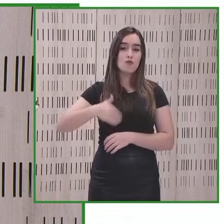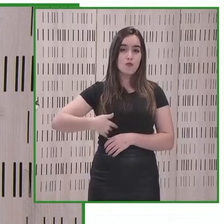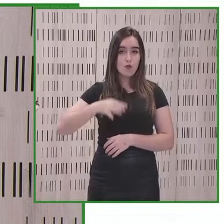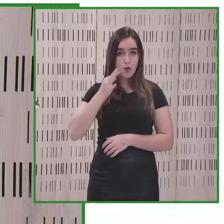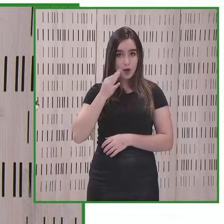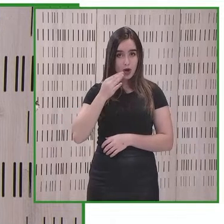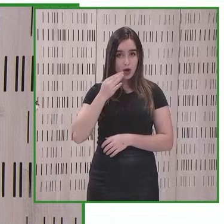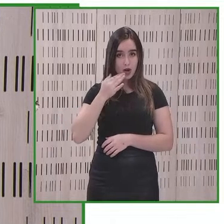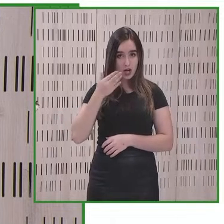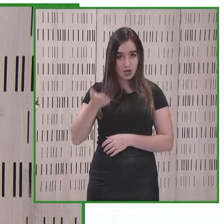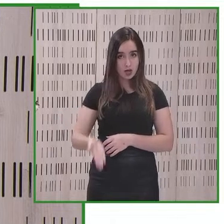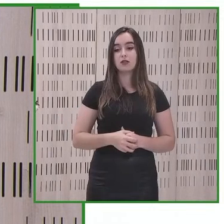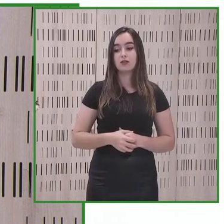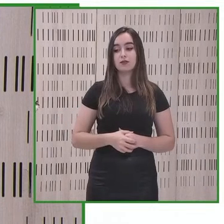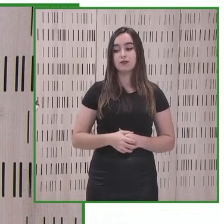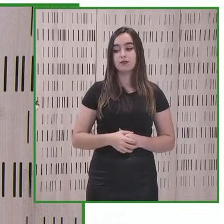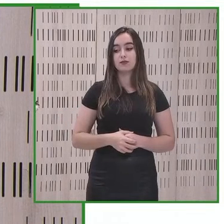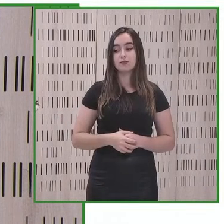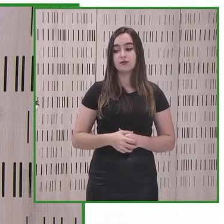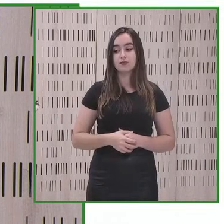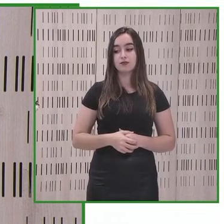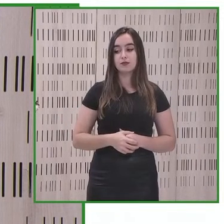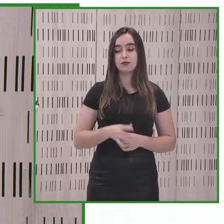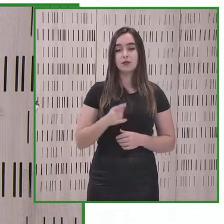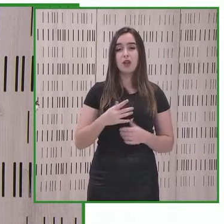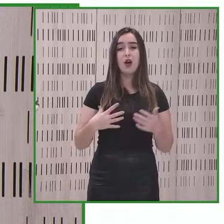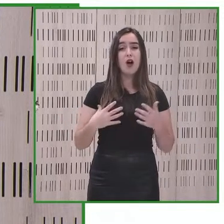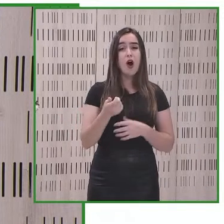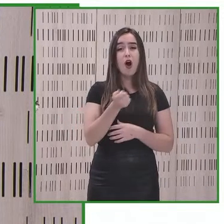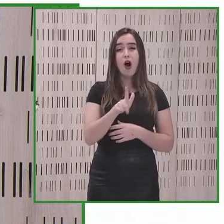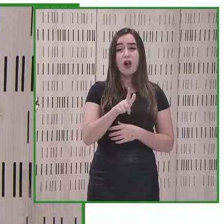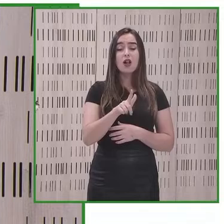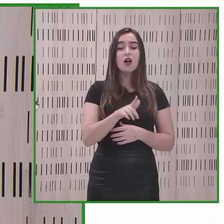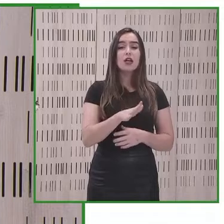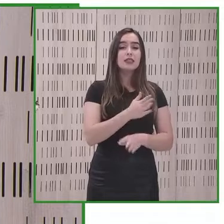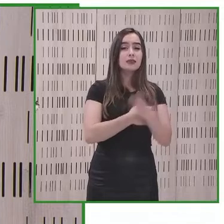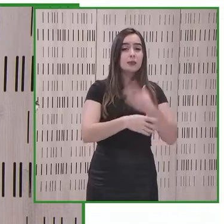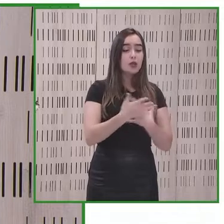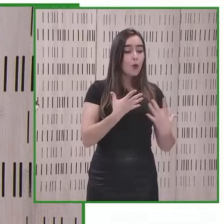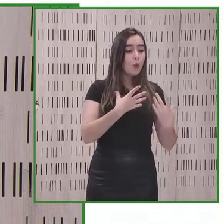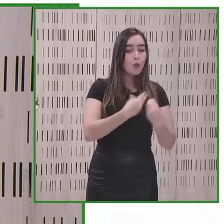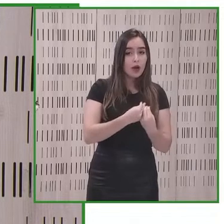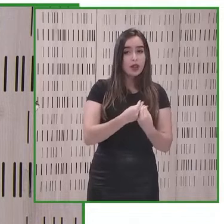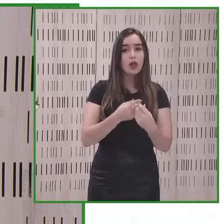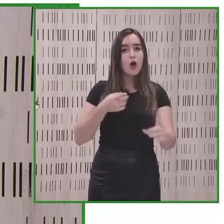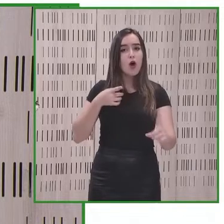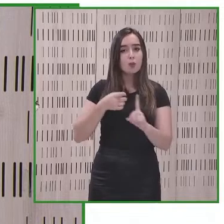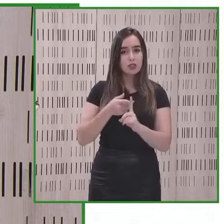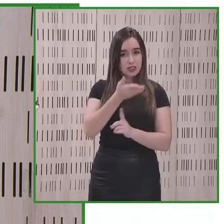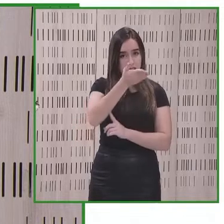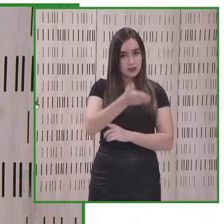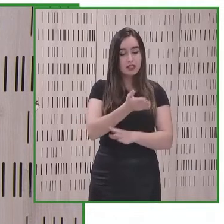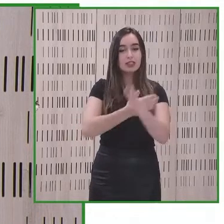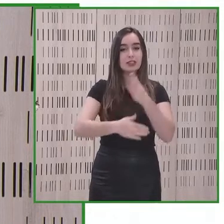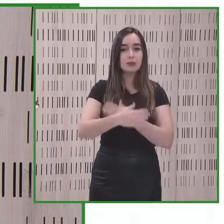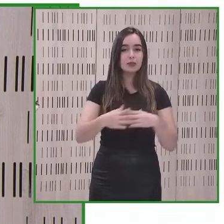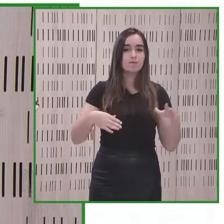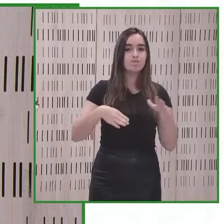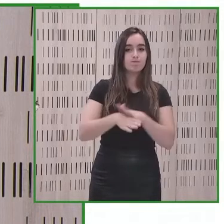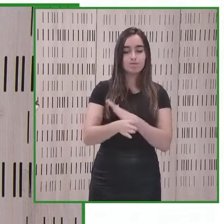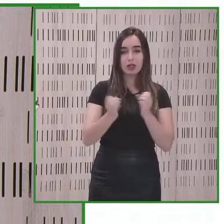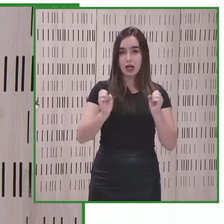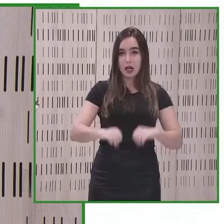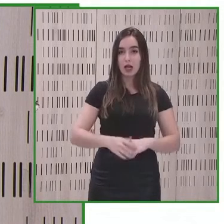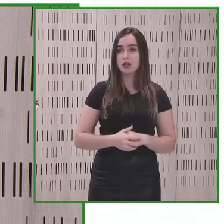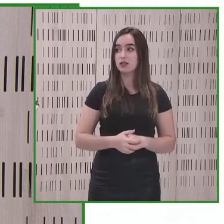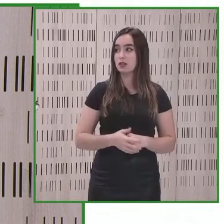trabajando desde la discapacidad en los diez últimos años hemos conseguido impactar